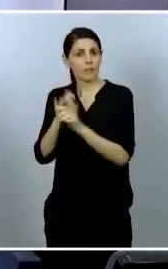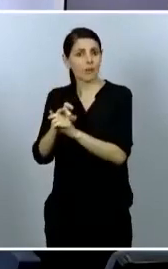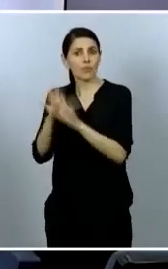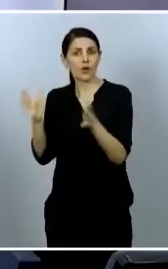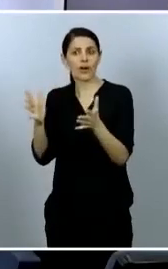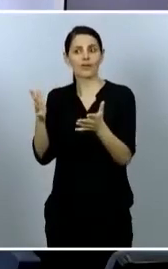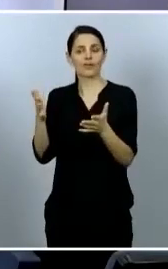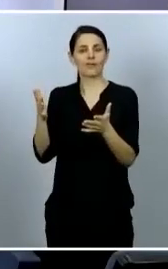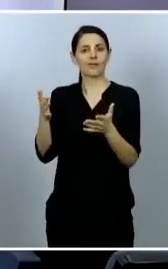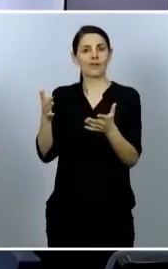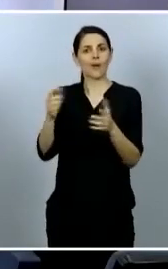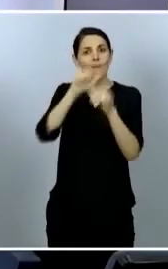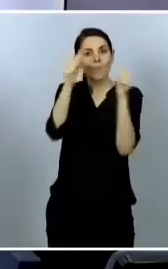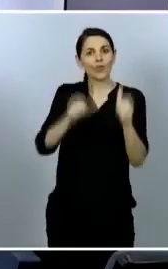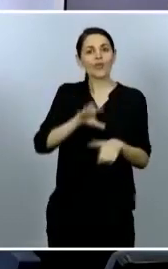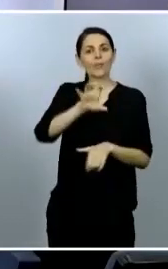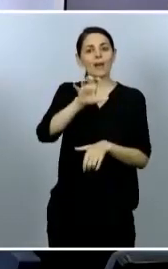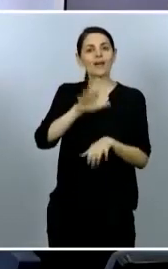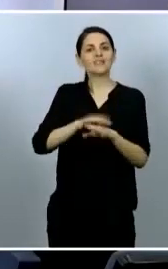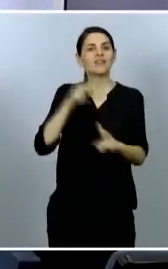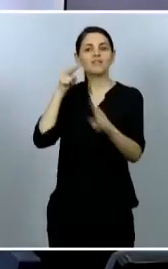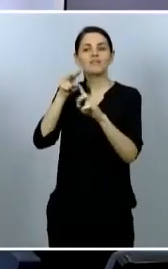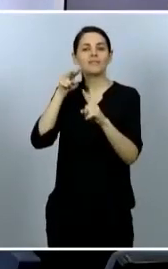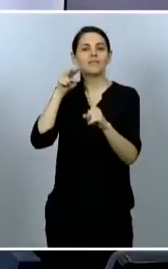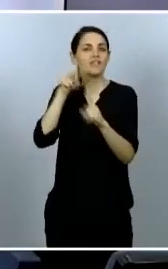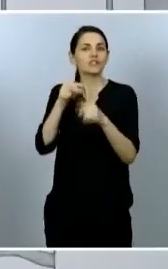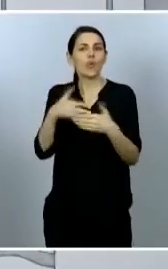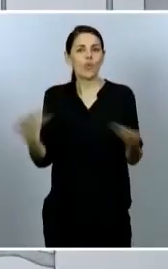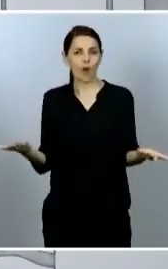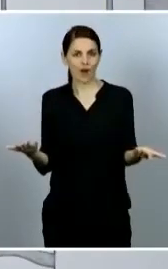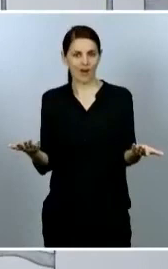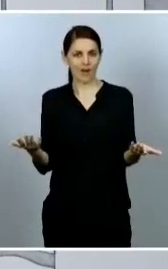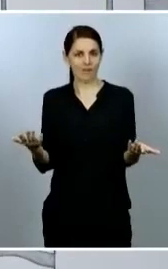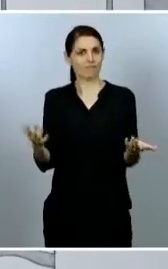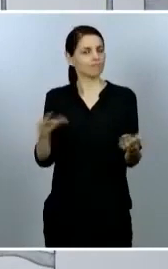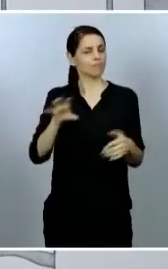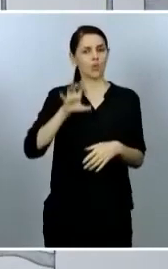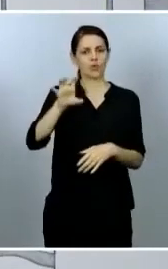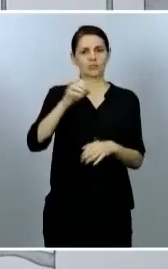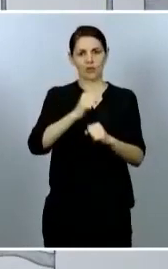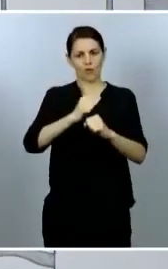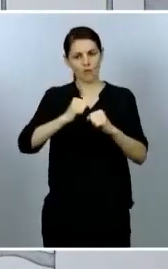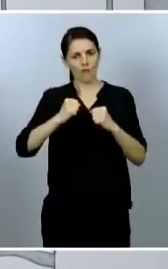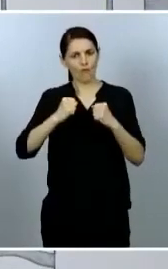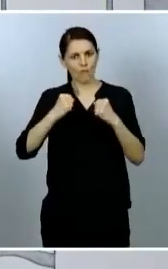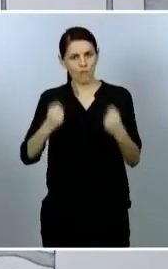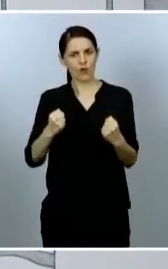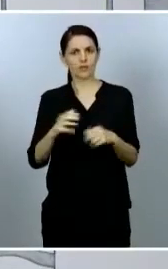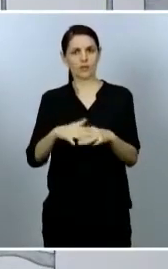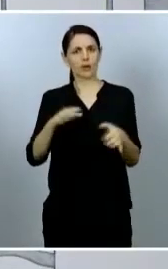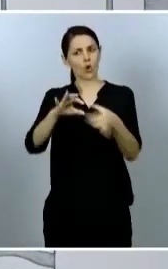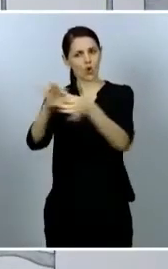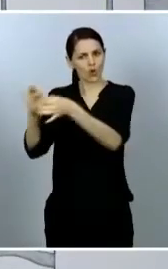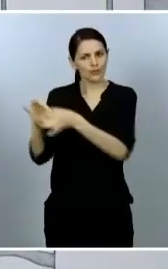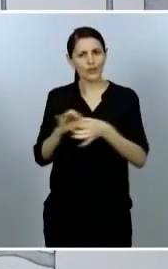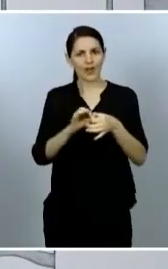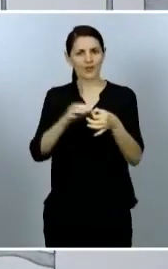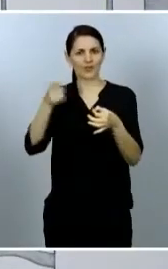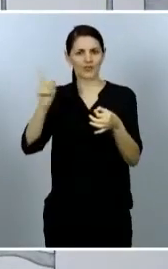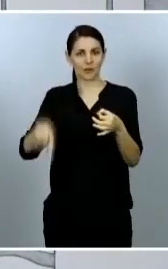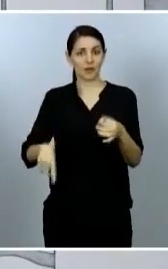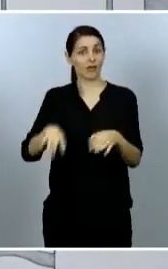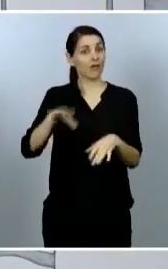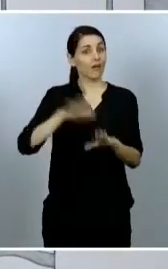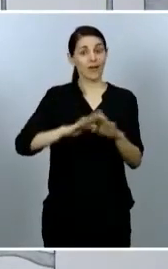nuestro modelo de país. Un Estado fuerte, cohesionado, donde las autonomías son pilares del Estado del